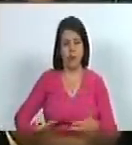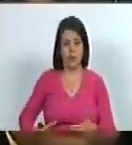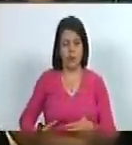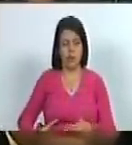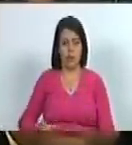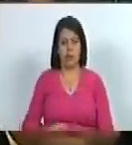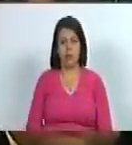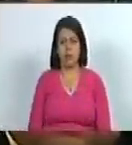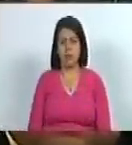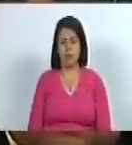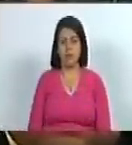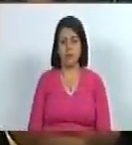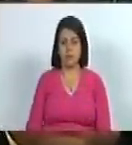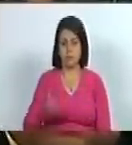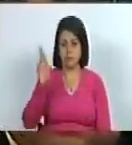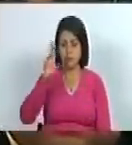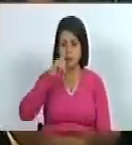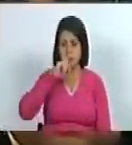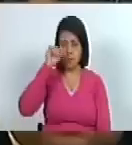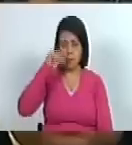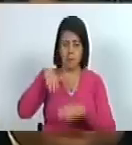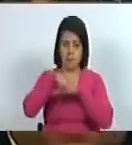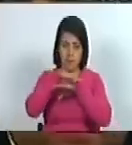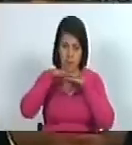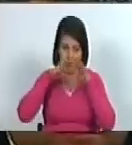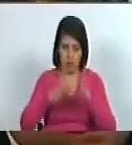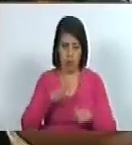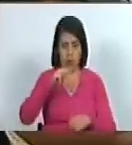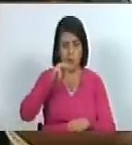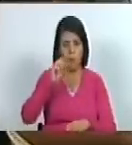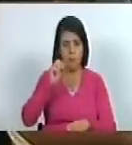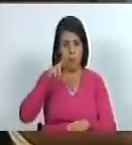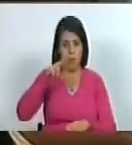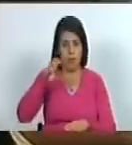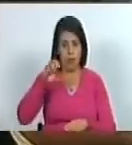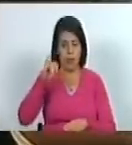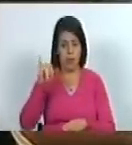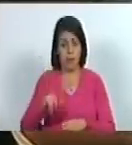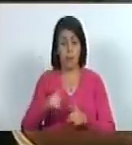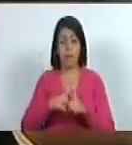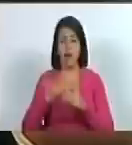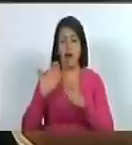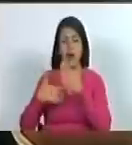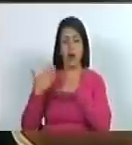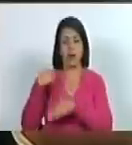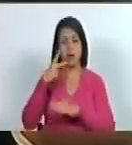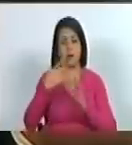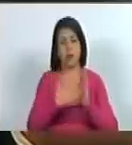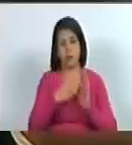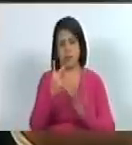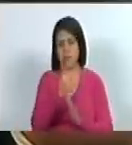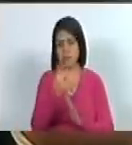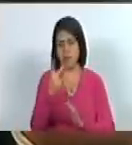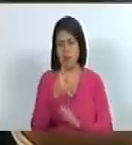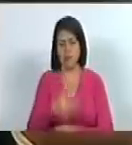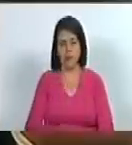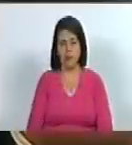república al ministro Márquez quien en su debida oportunidad en el 2022